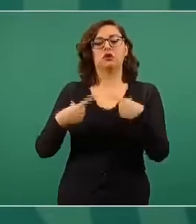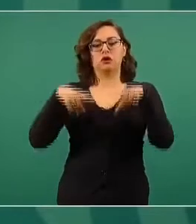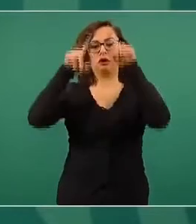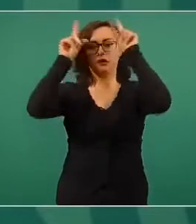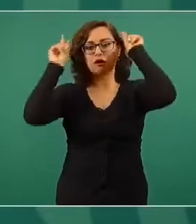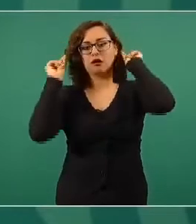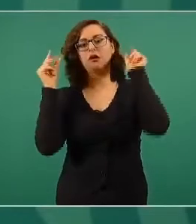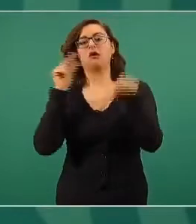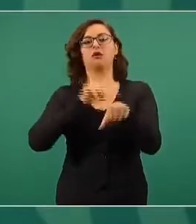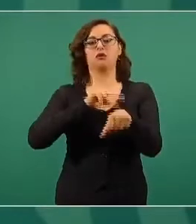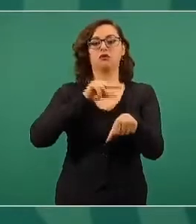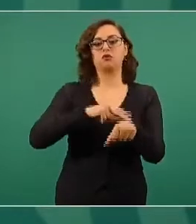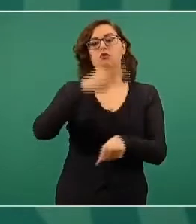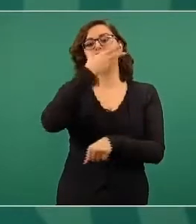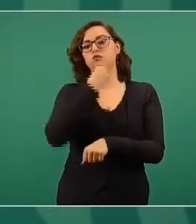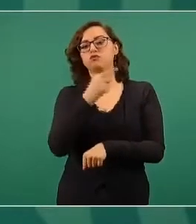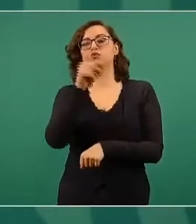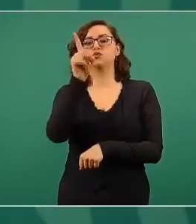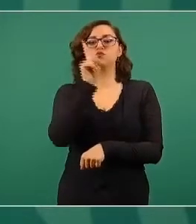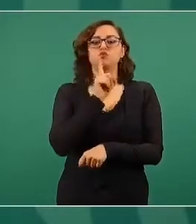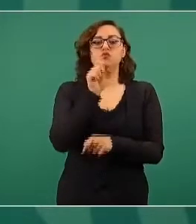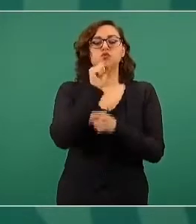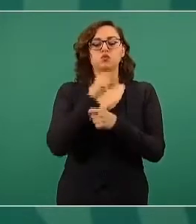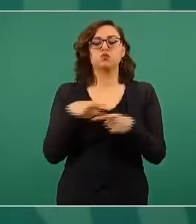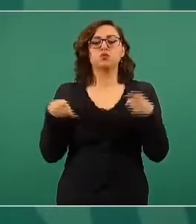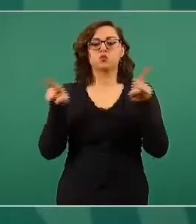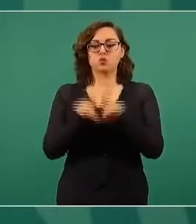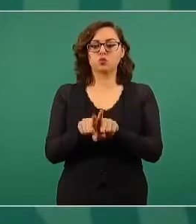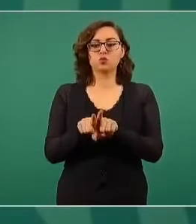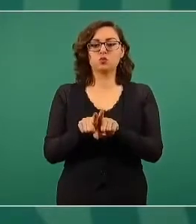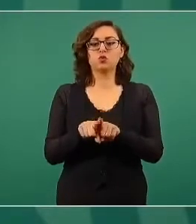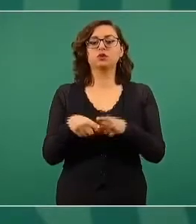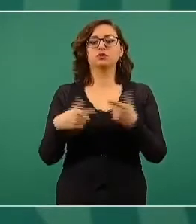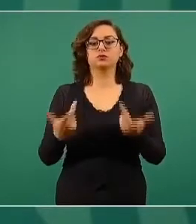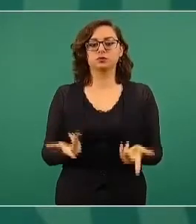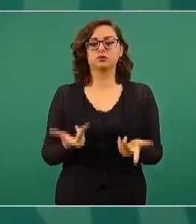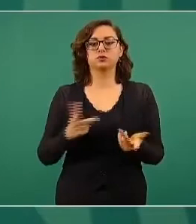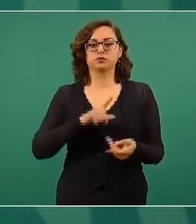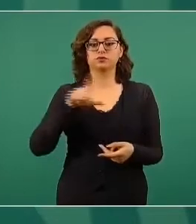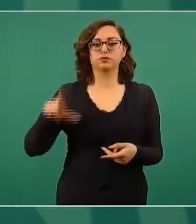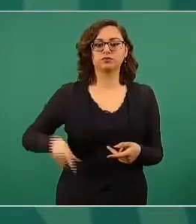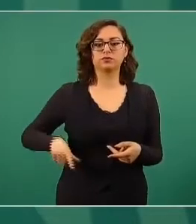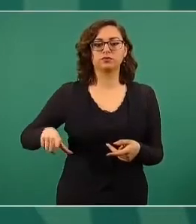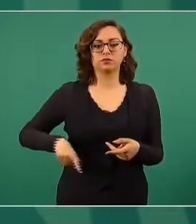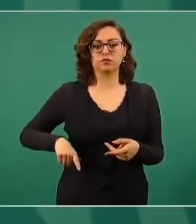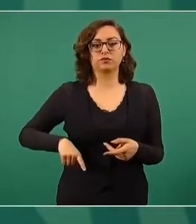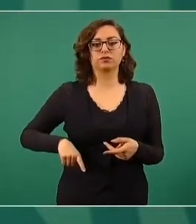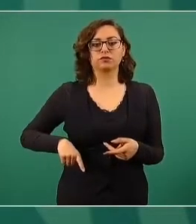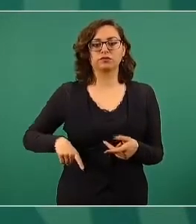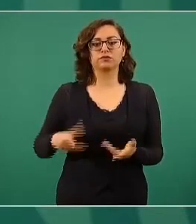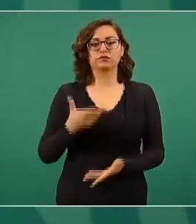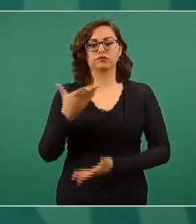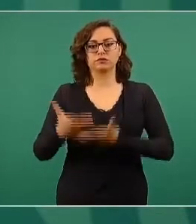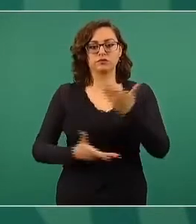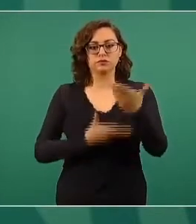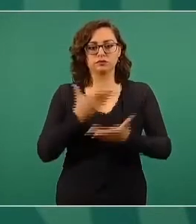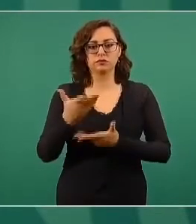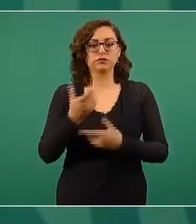integrada por promotores, por